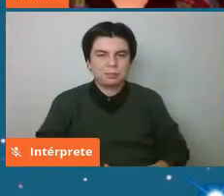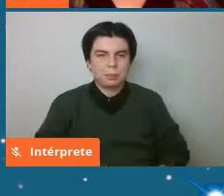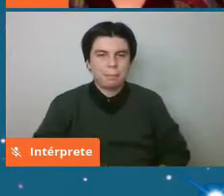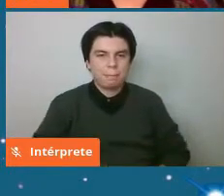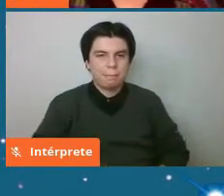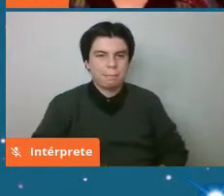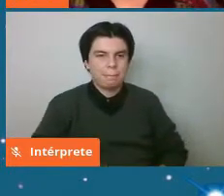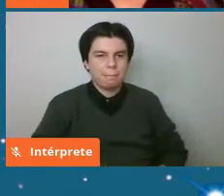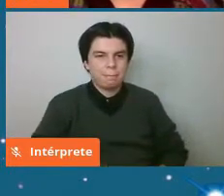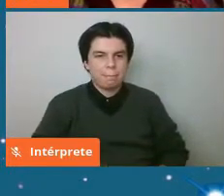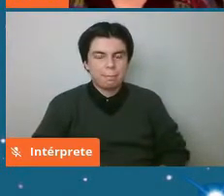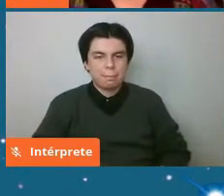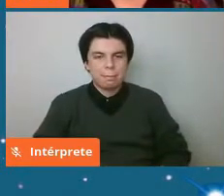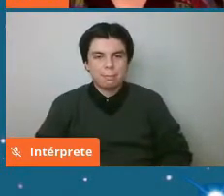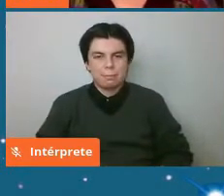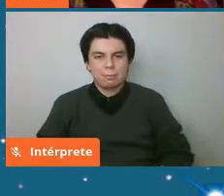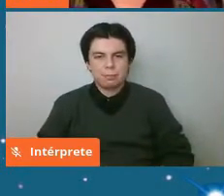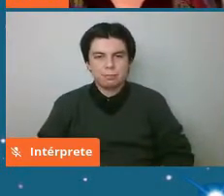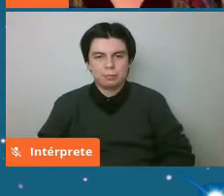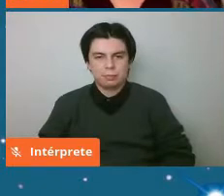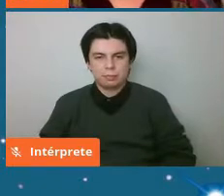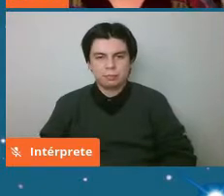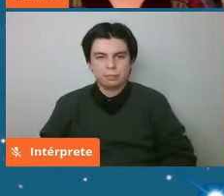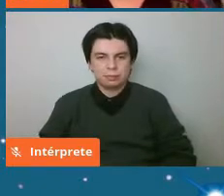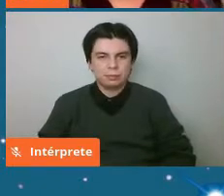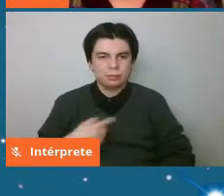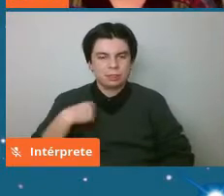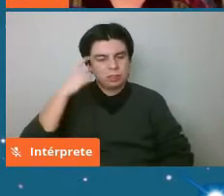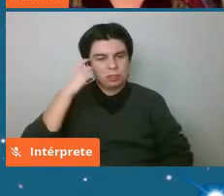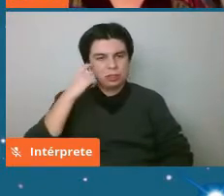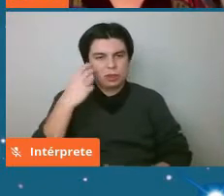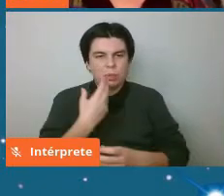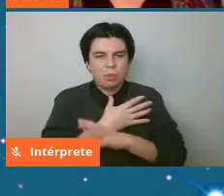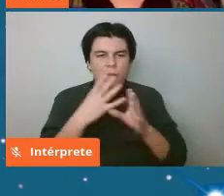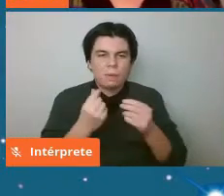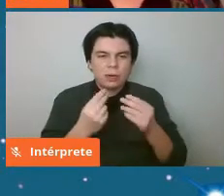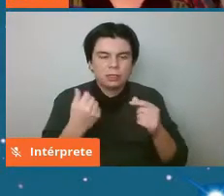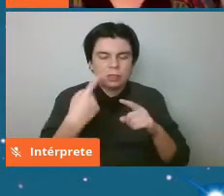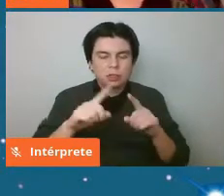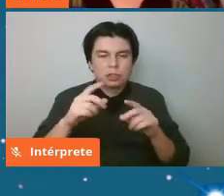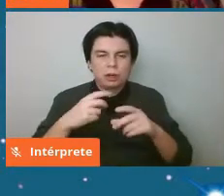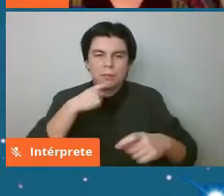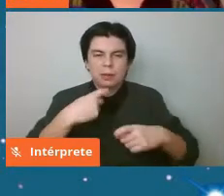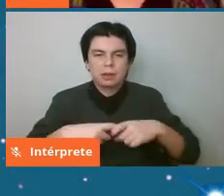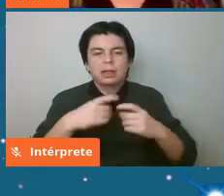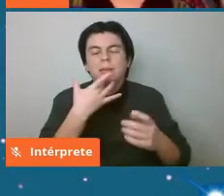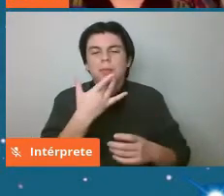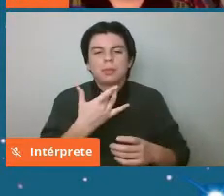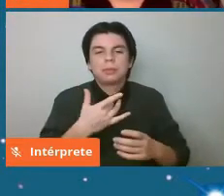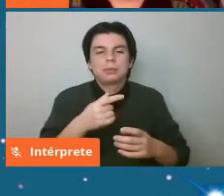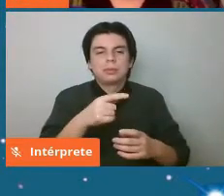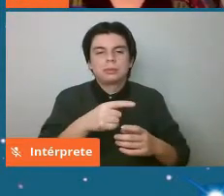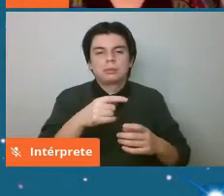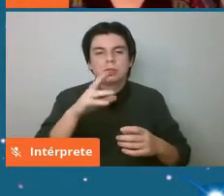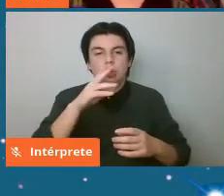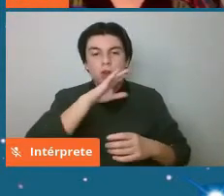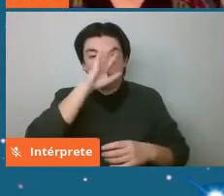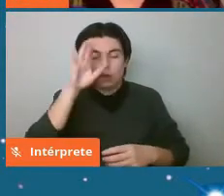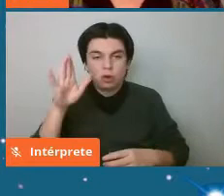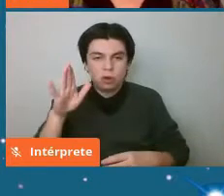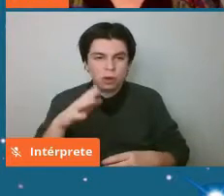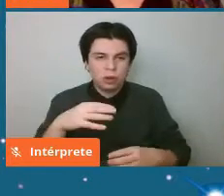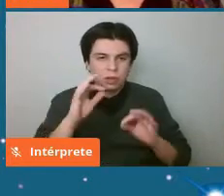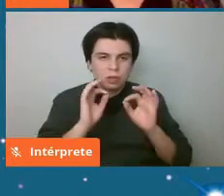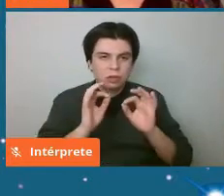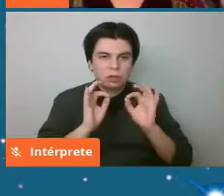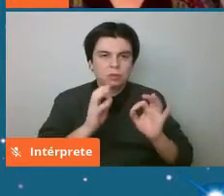no yo creo que se parece mucho a otras rocas pero efectivamente esto es un meteorito y el color típico en el desierto